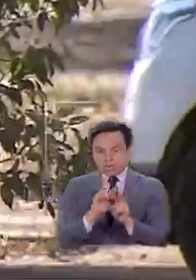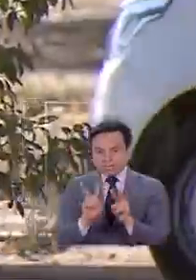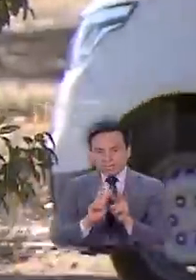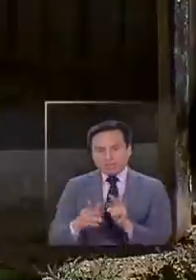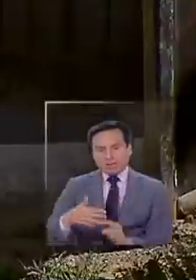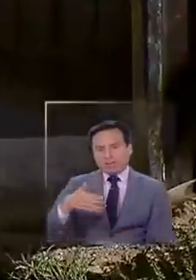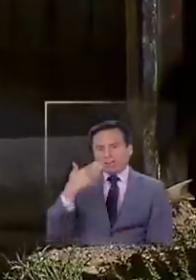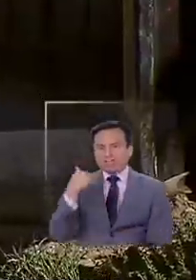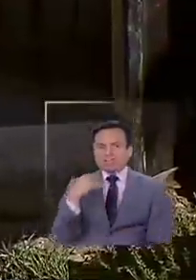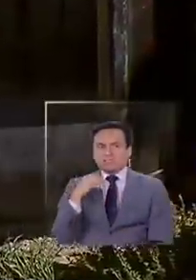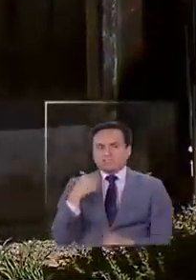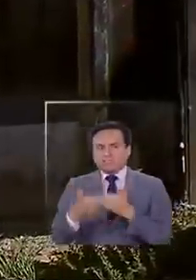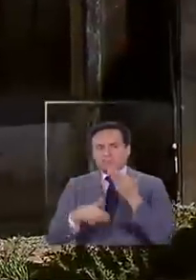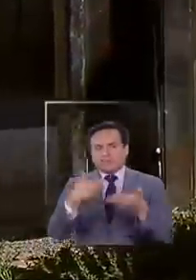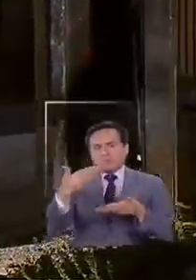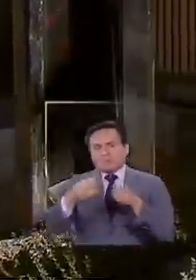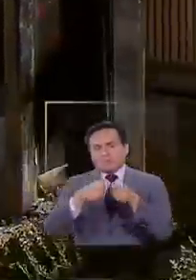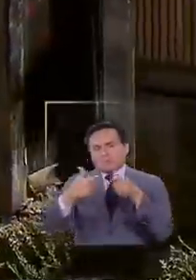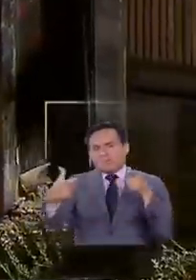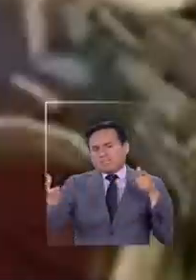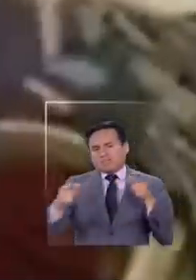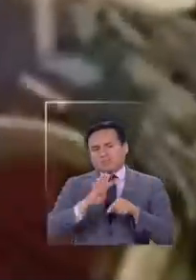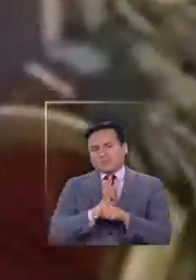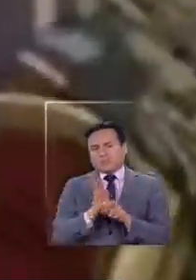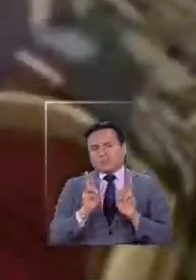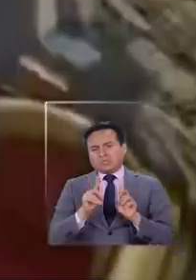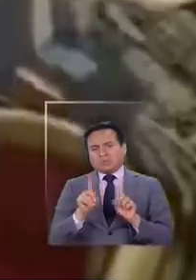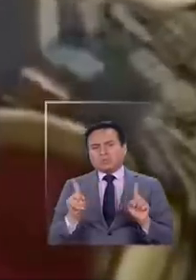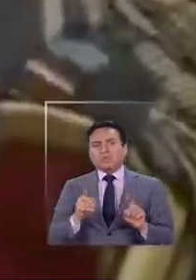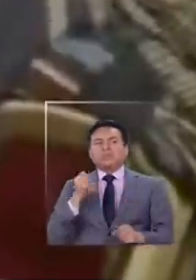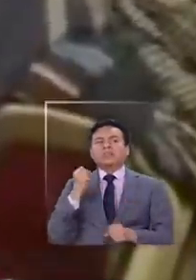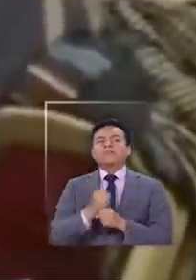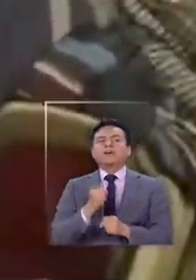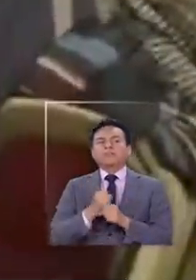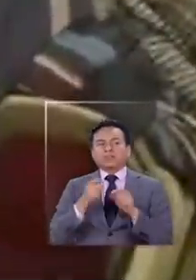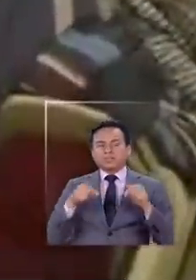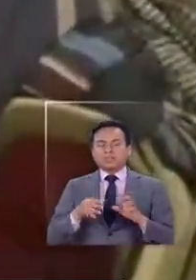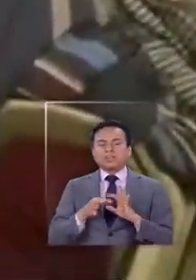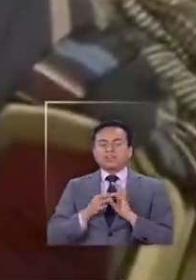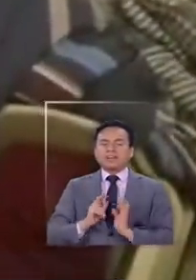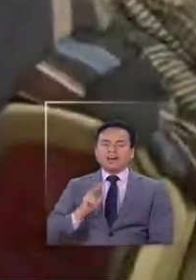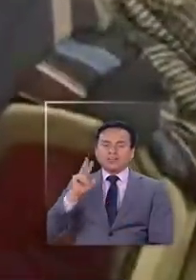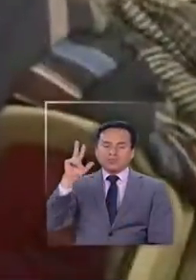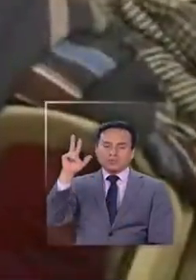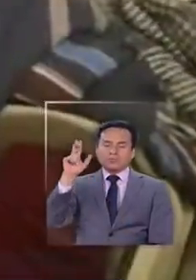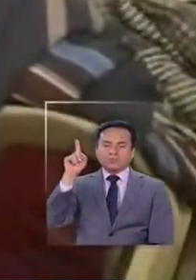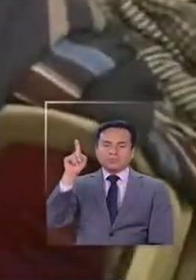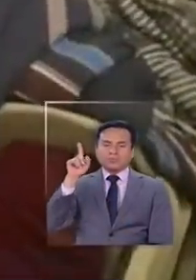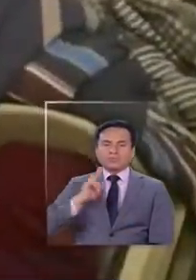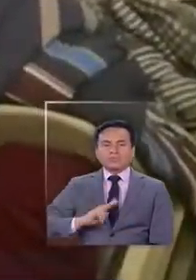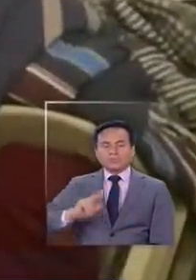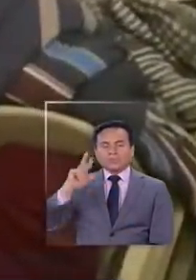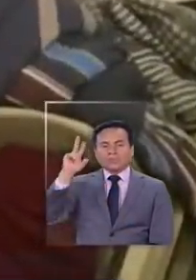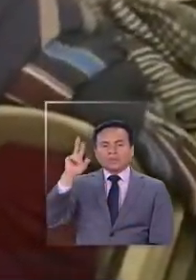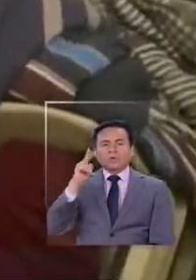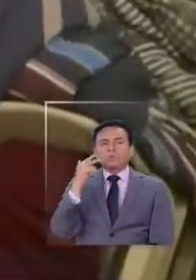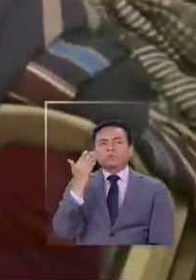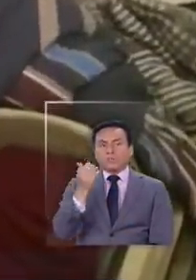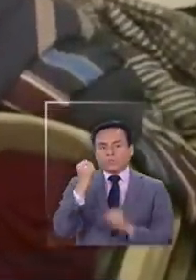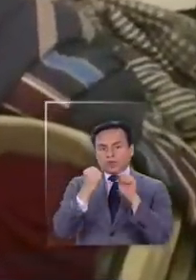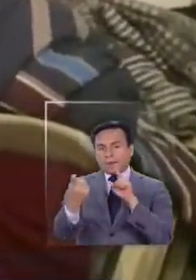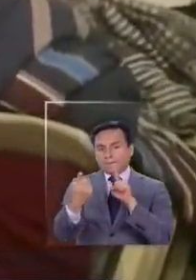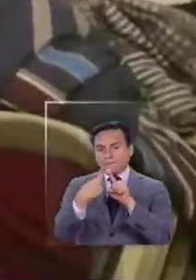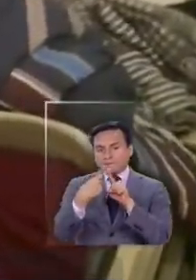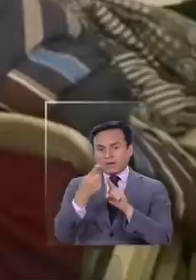mantuvo no hayan generado un brote. Estamos trabajando acá y bueno, le doy gracias a Dios que ustedes puedan